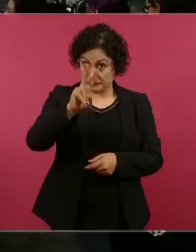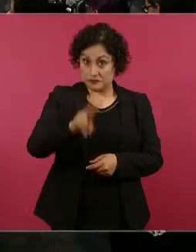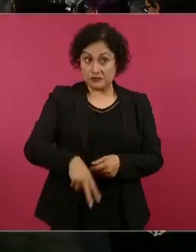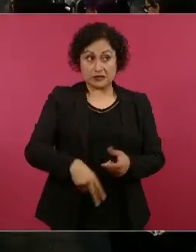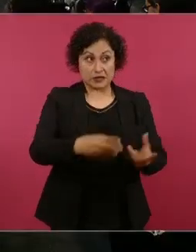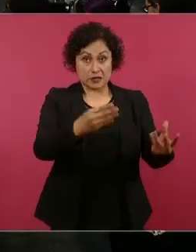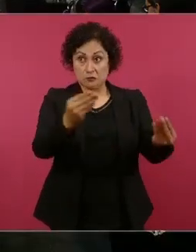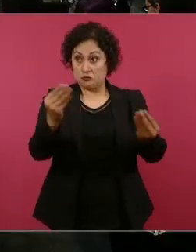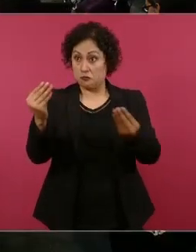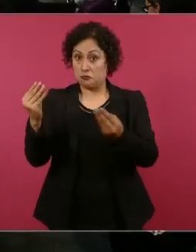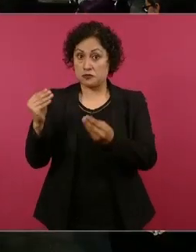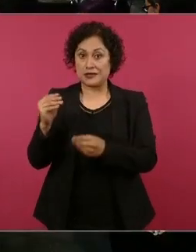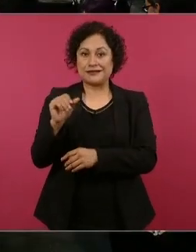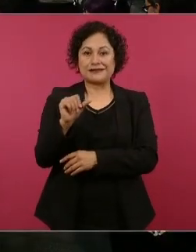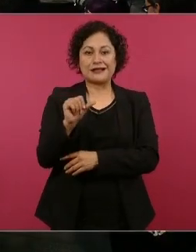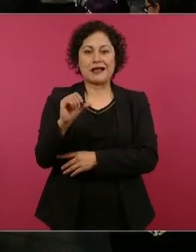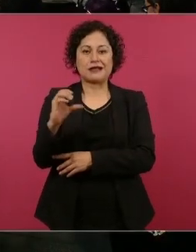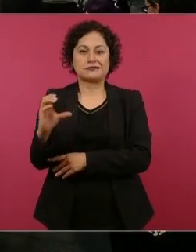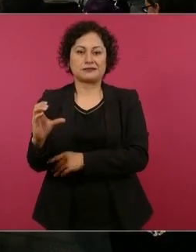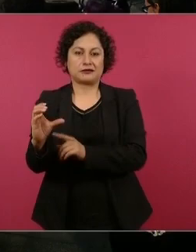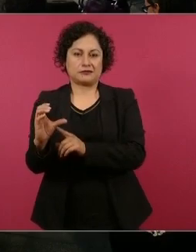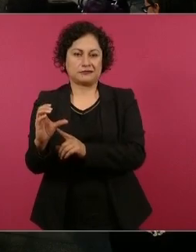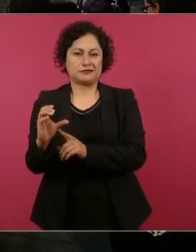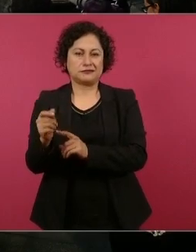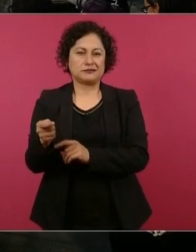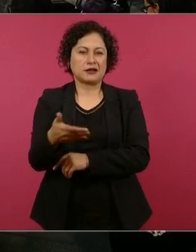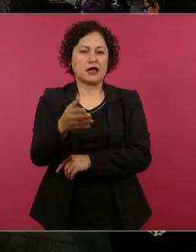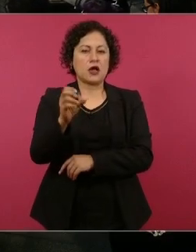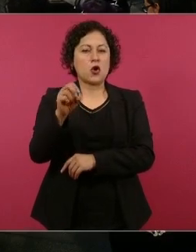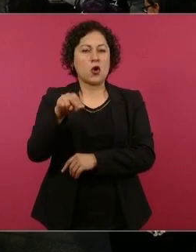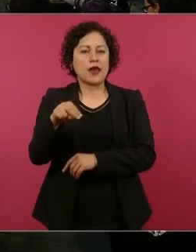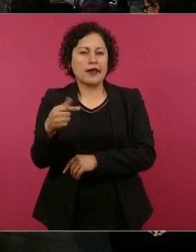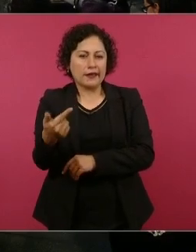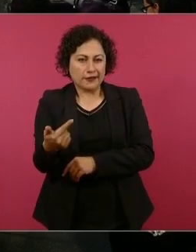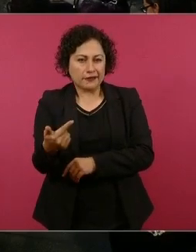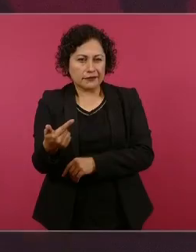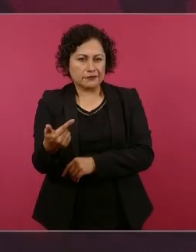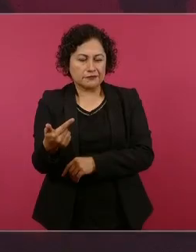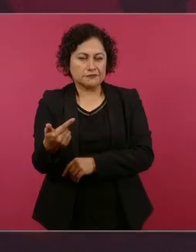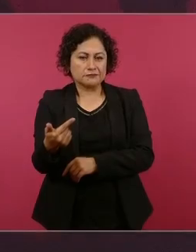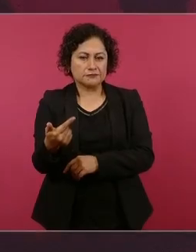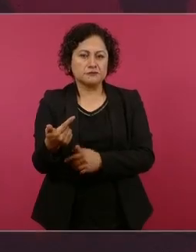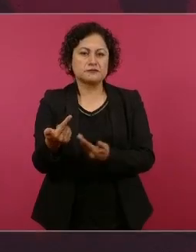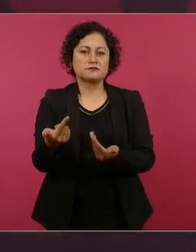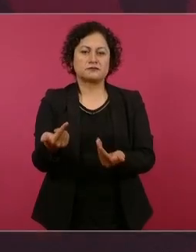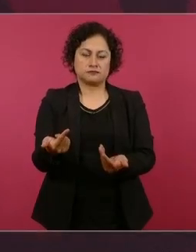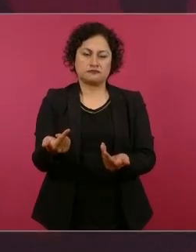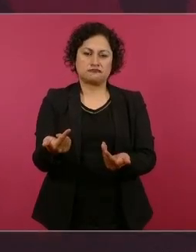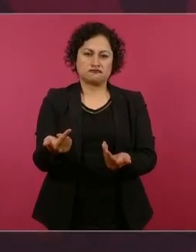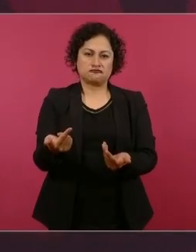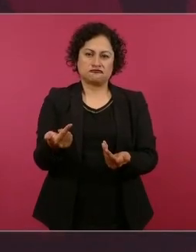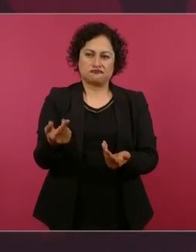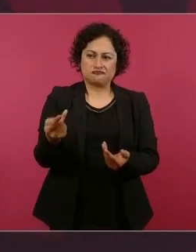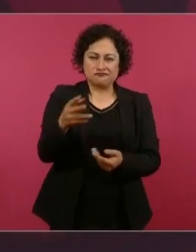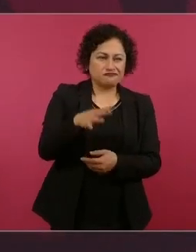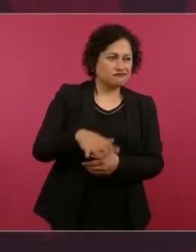o de la sociedad civil